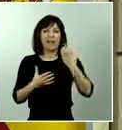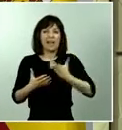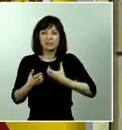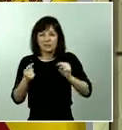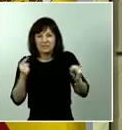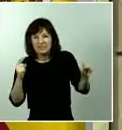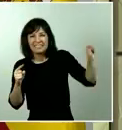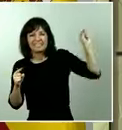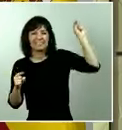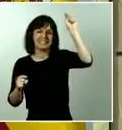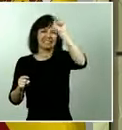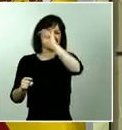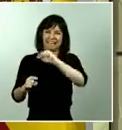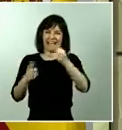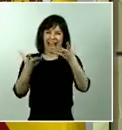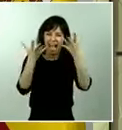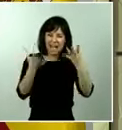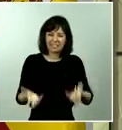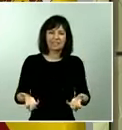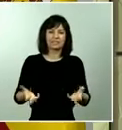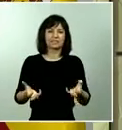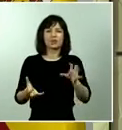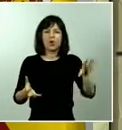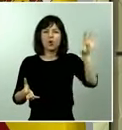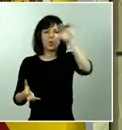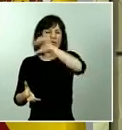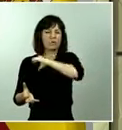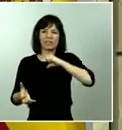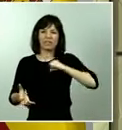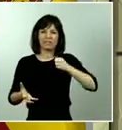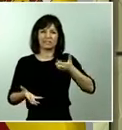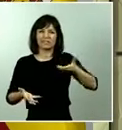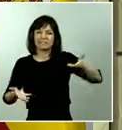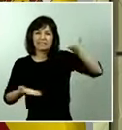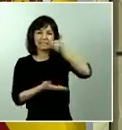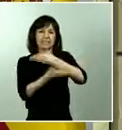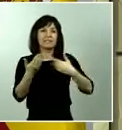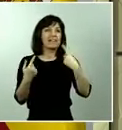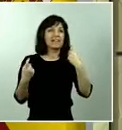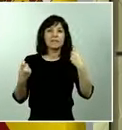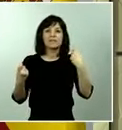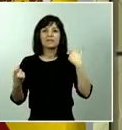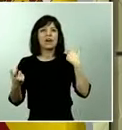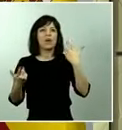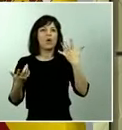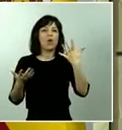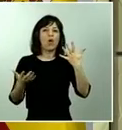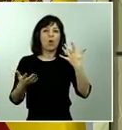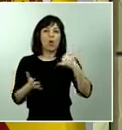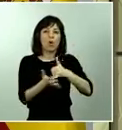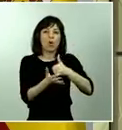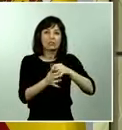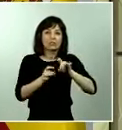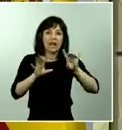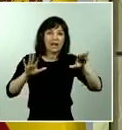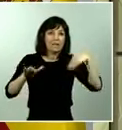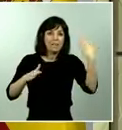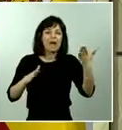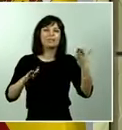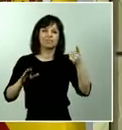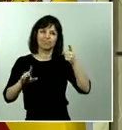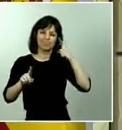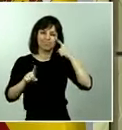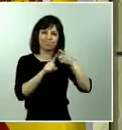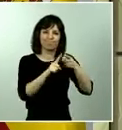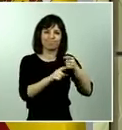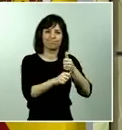España, con todas las comunidades de toda España, allí donde ha sido necesario, allí donde estaban los más vulnerables, allí estaba el Ejército. Con